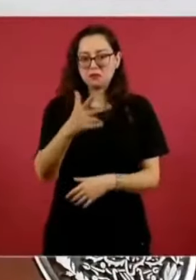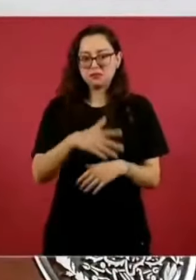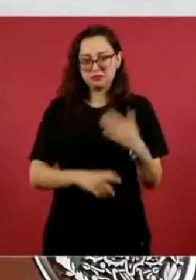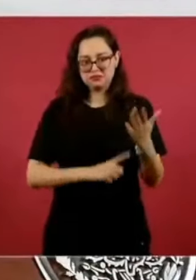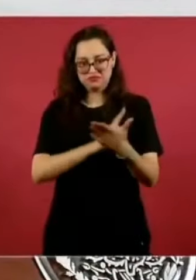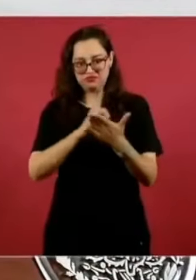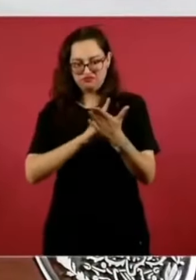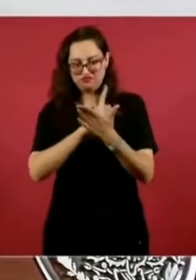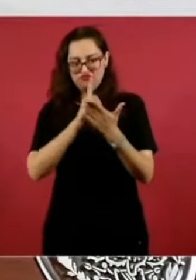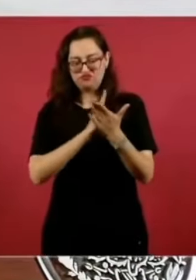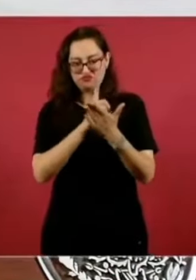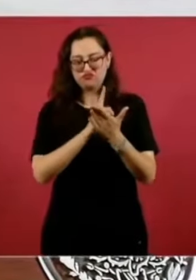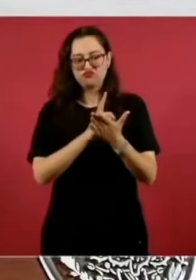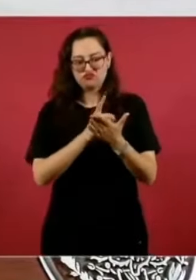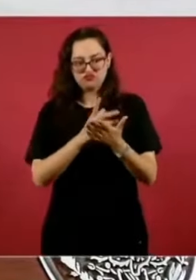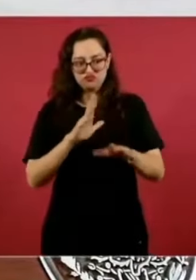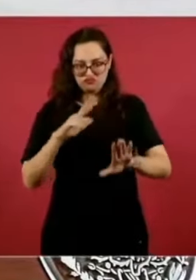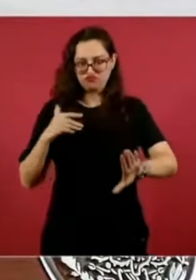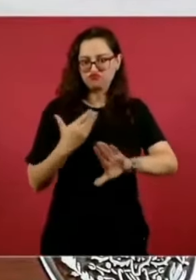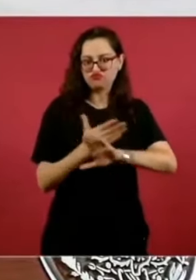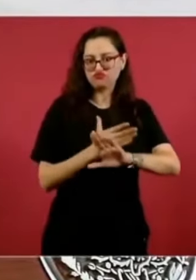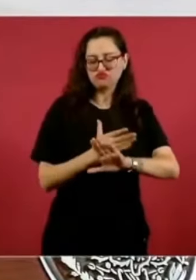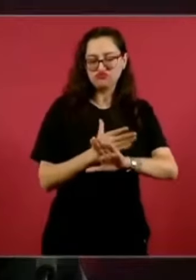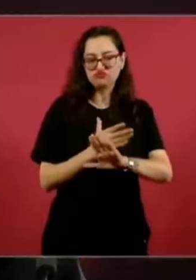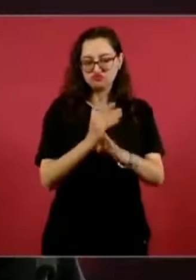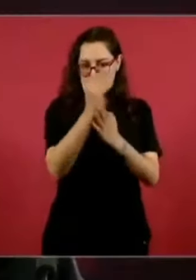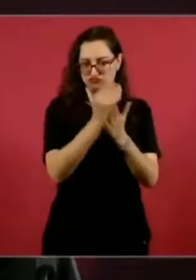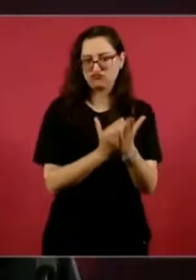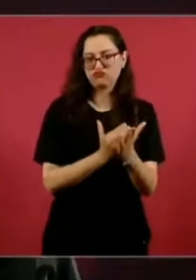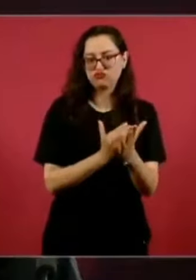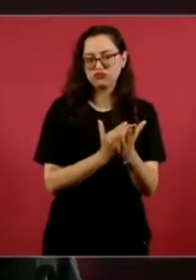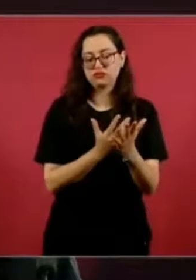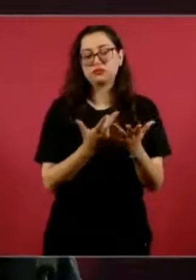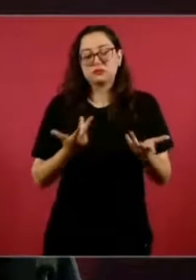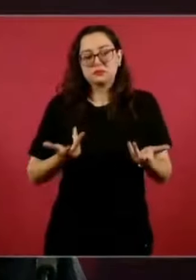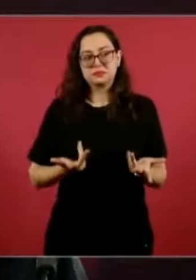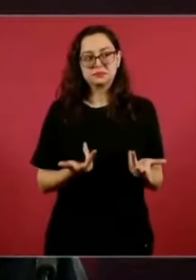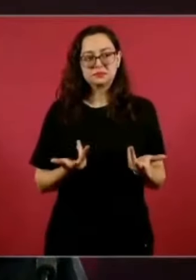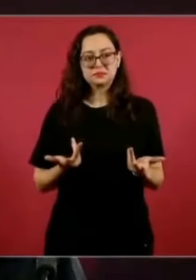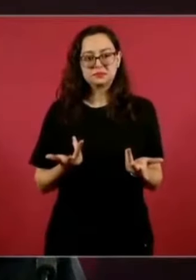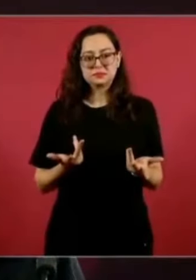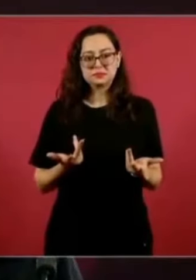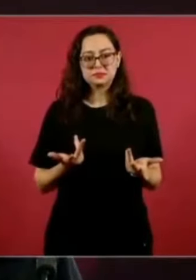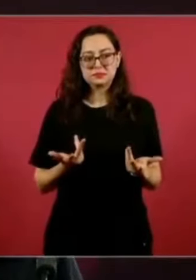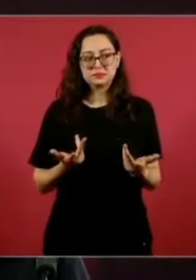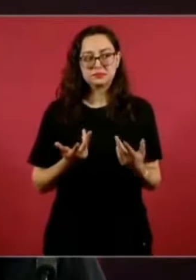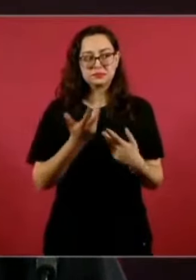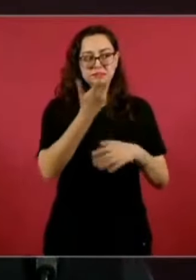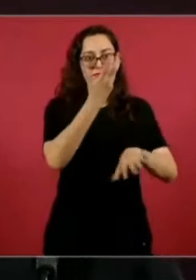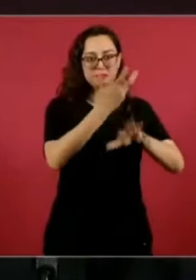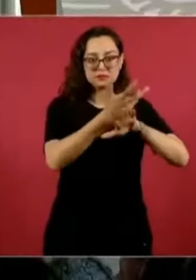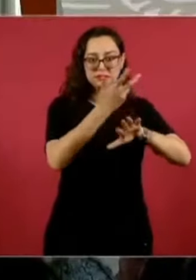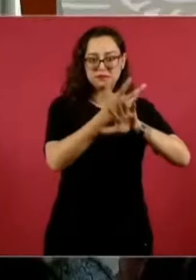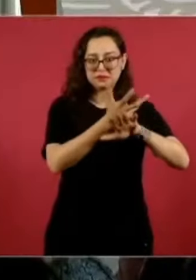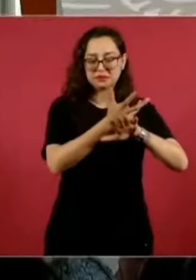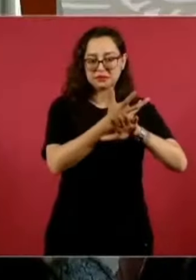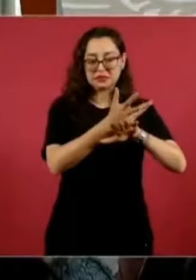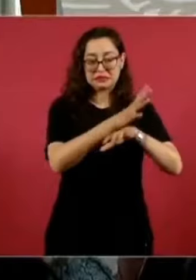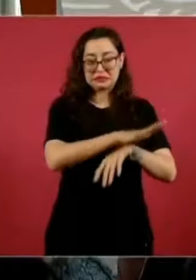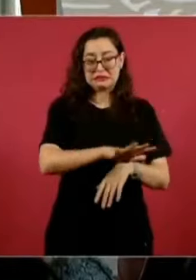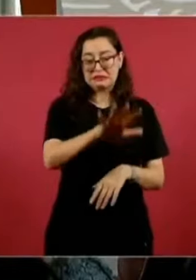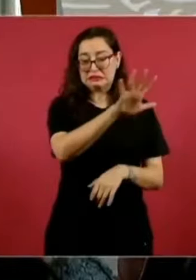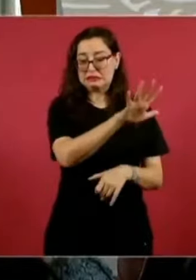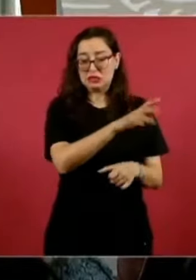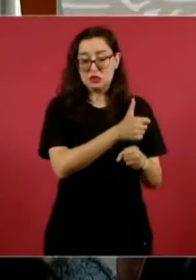narcotráfico. El hecho de que en Estados Unidos se esté padeciendo de una crisis